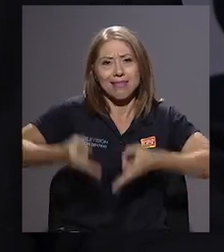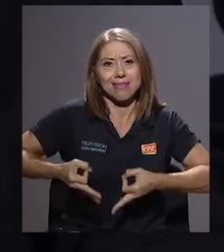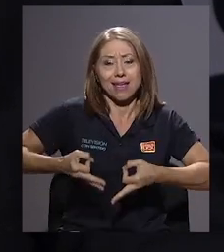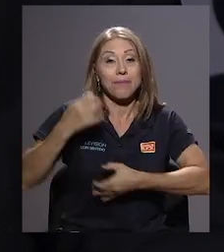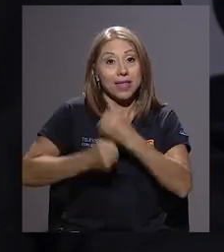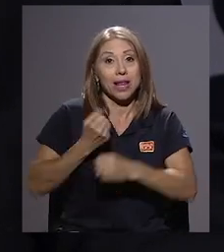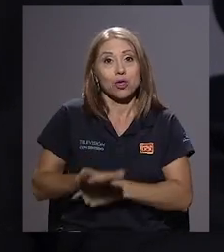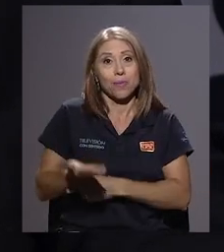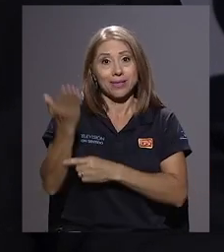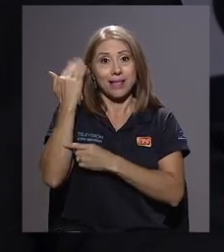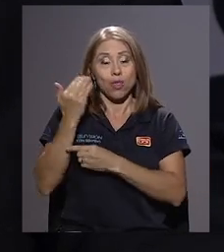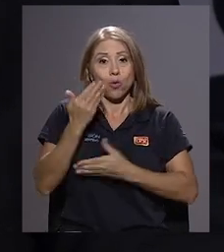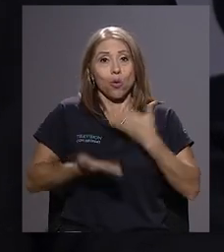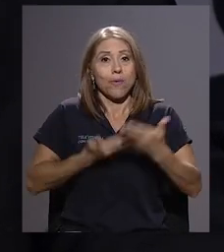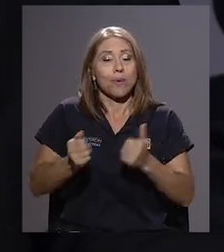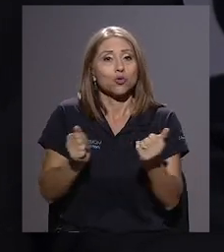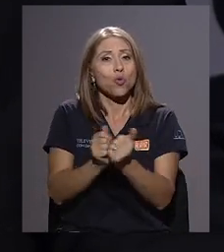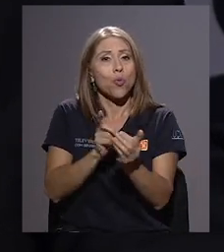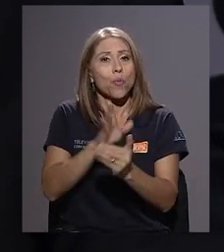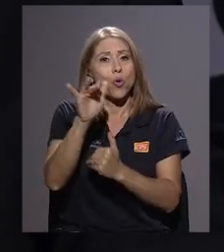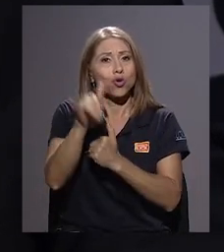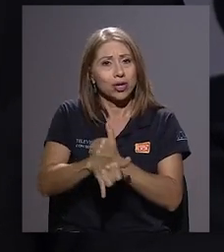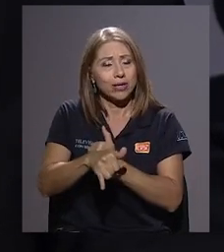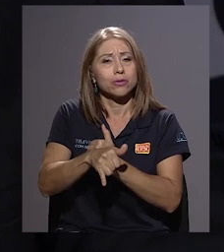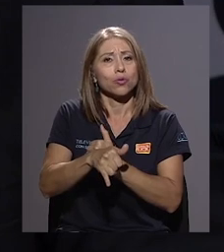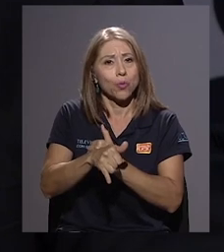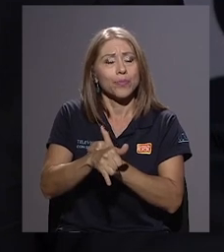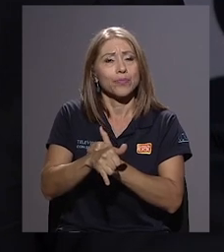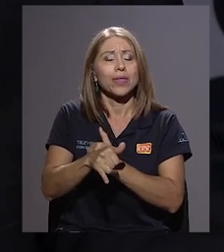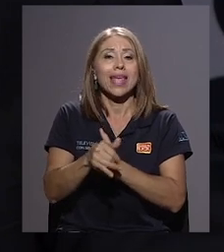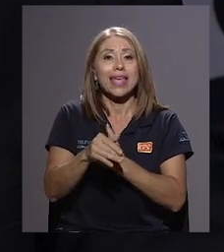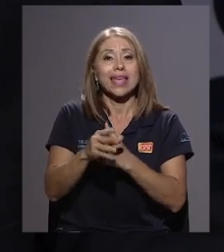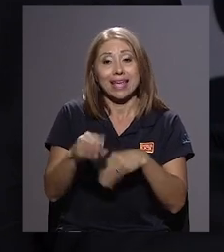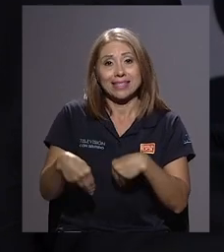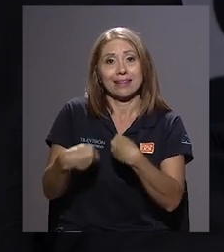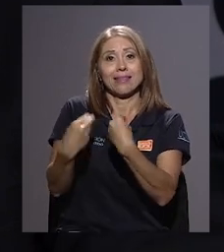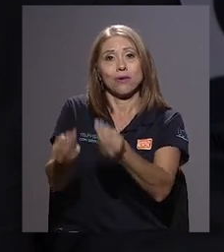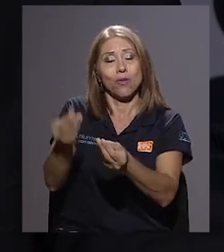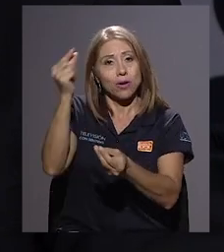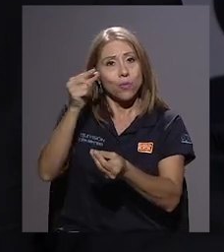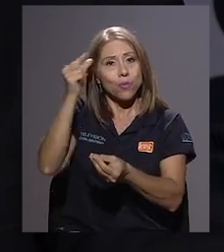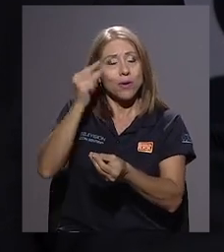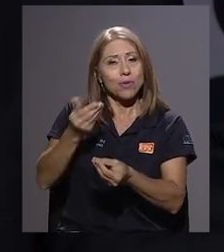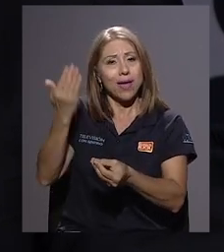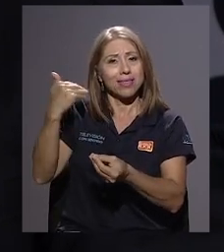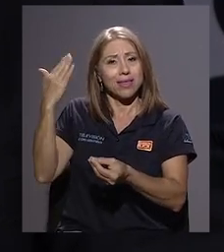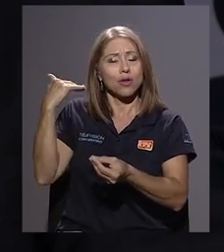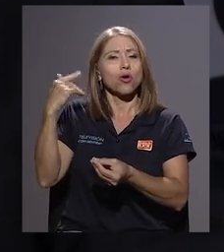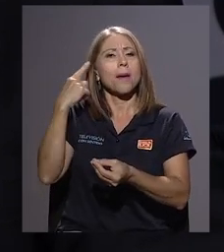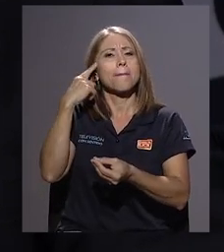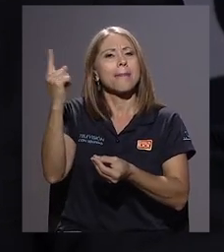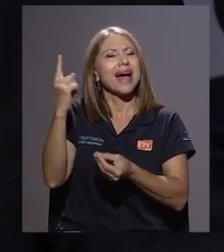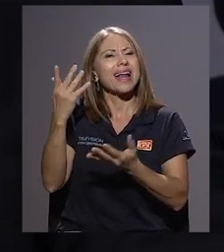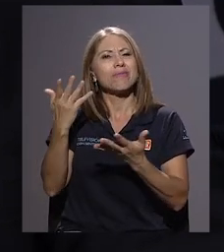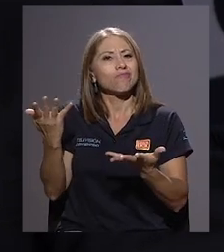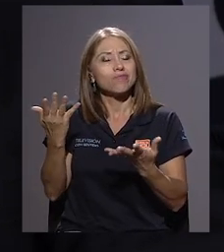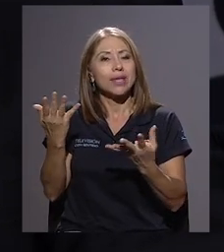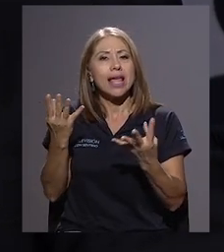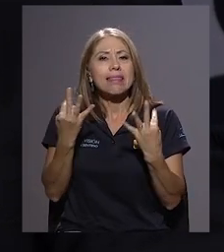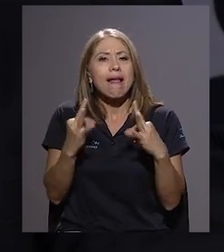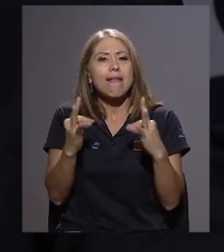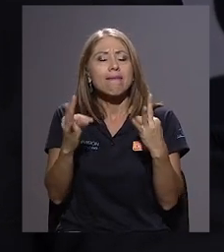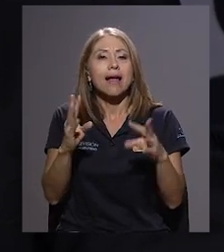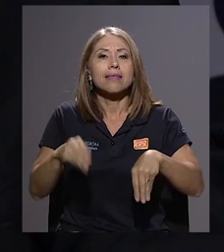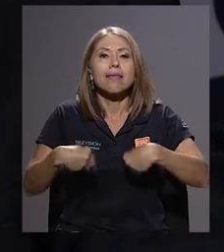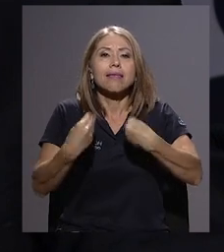colaboramos con un proyecto mártir que se le entregó al gobierno anterior para tratar de